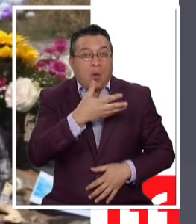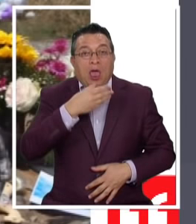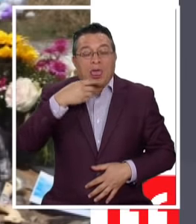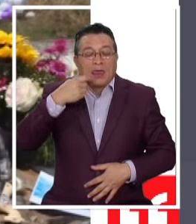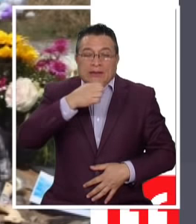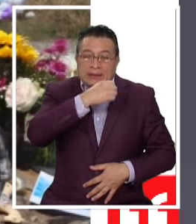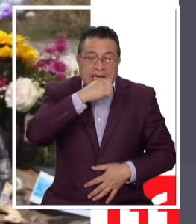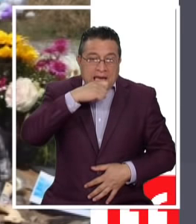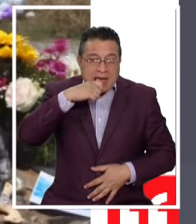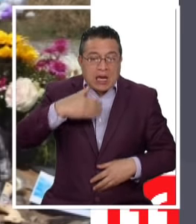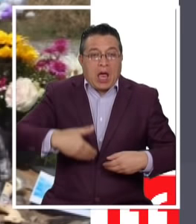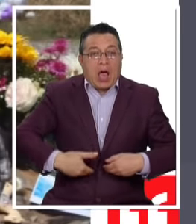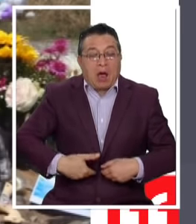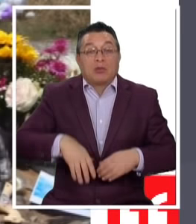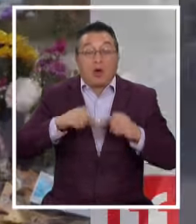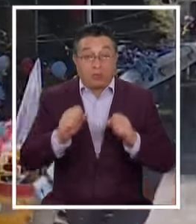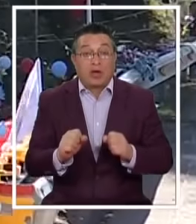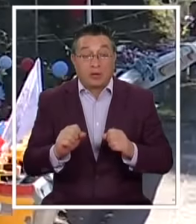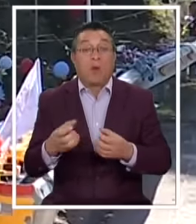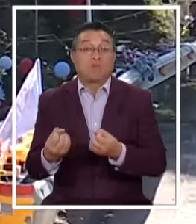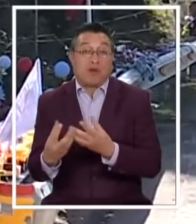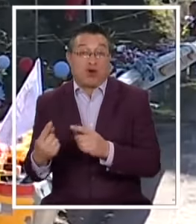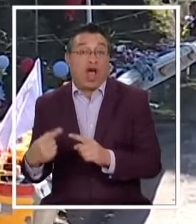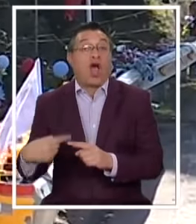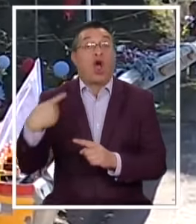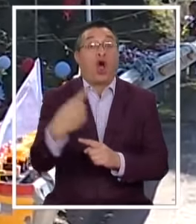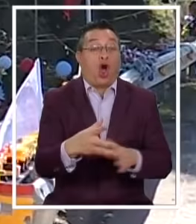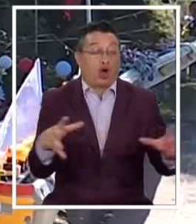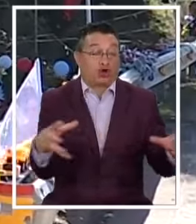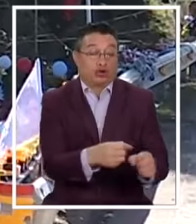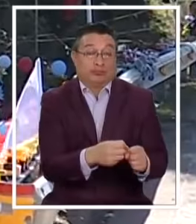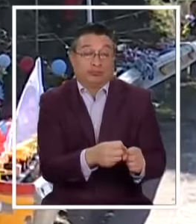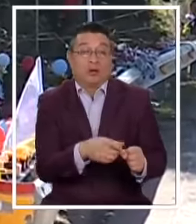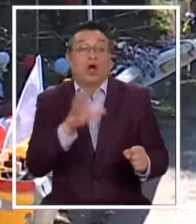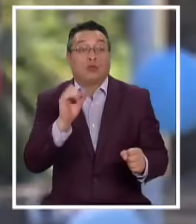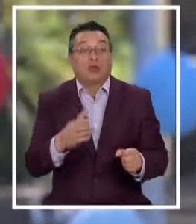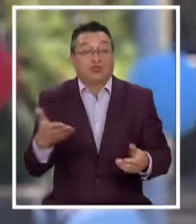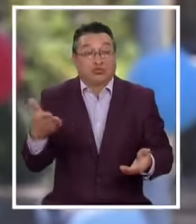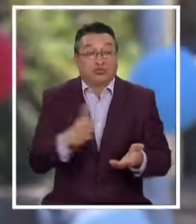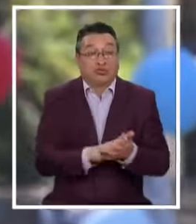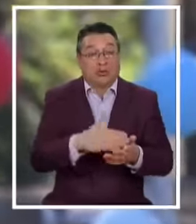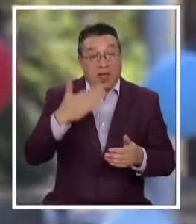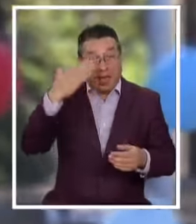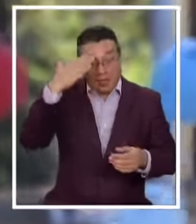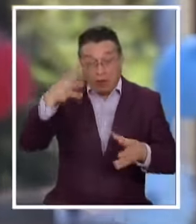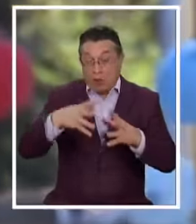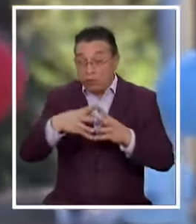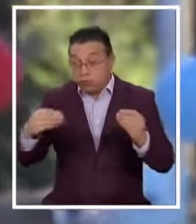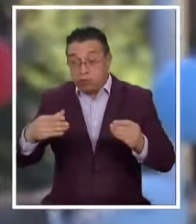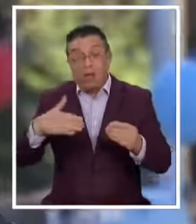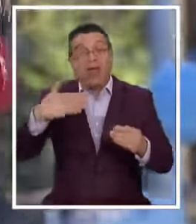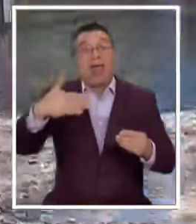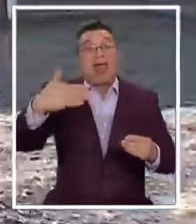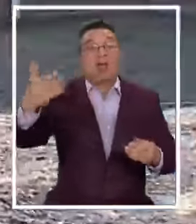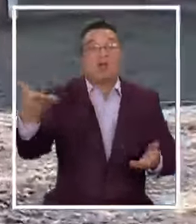haya Participación De terceras personas Porque eventualmente Falleció Varios días Después de haber desaparecido ¿Podría haber Personas